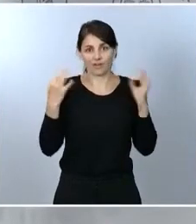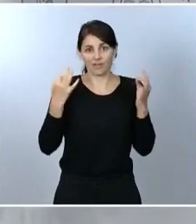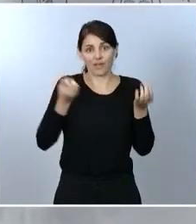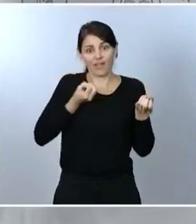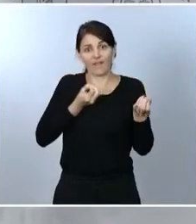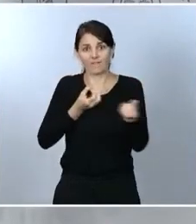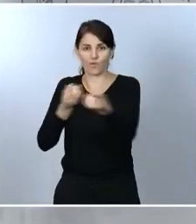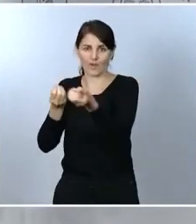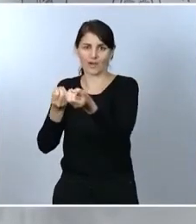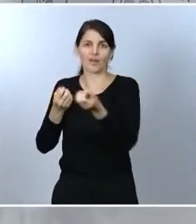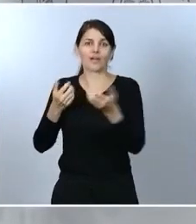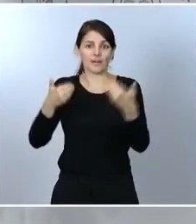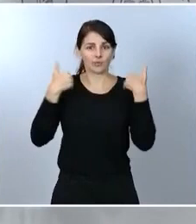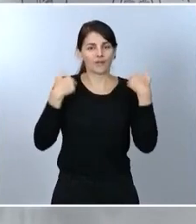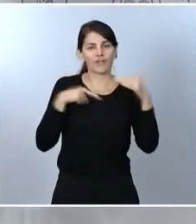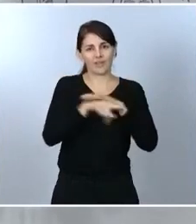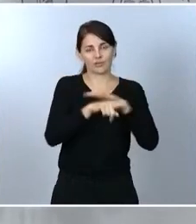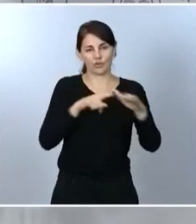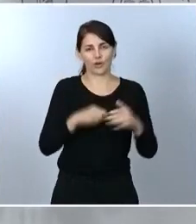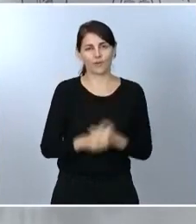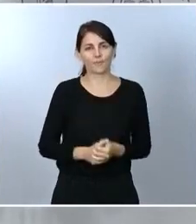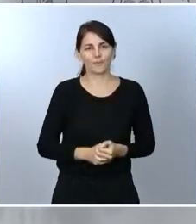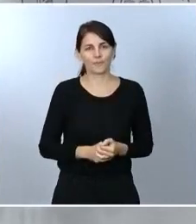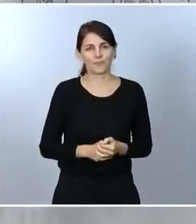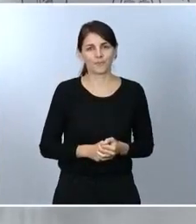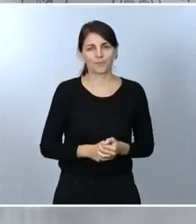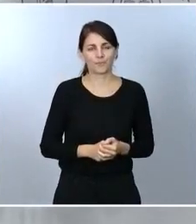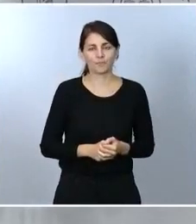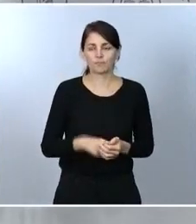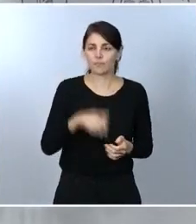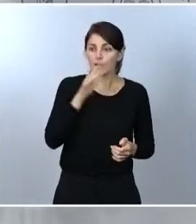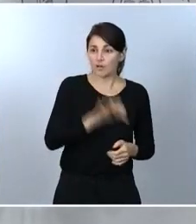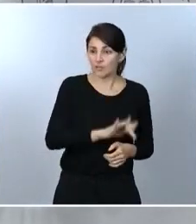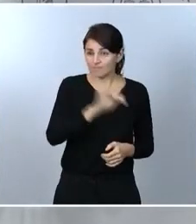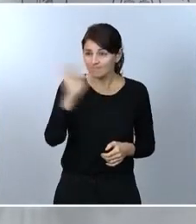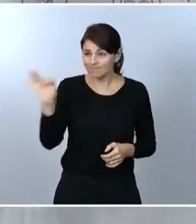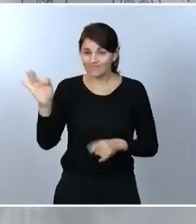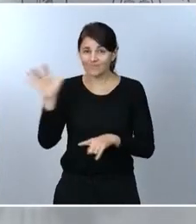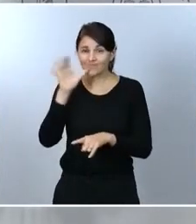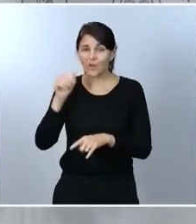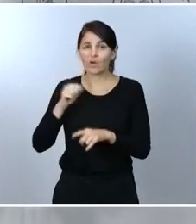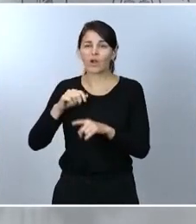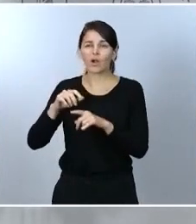Vamos a intentar conectar de los que piden preguntas con Iván Gil del Confidencial.